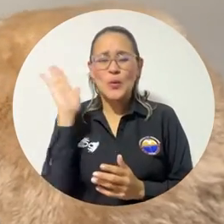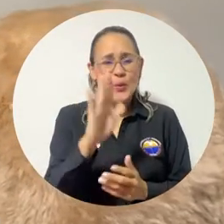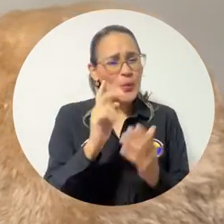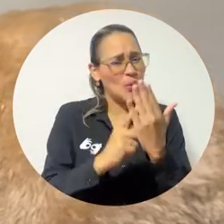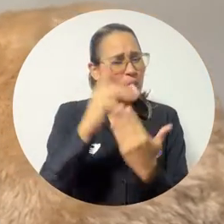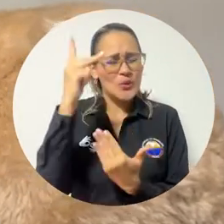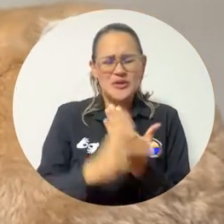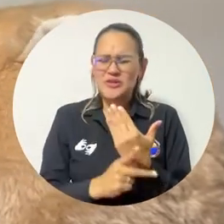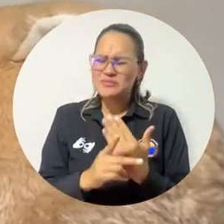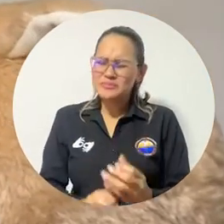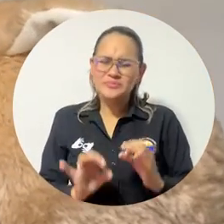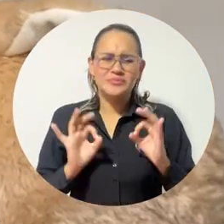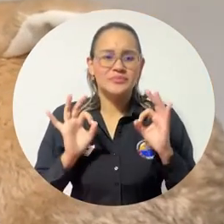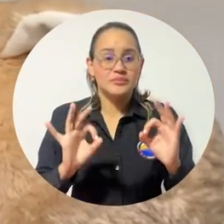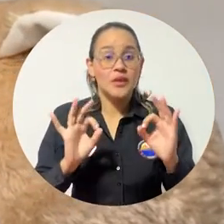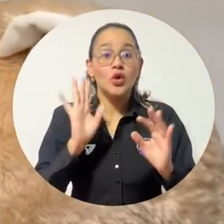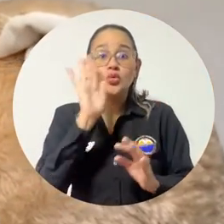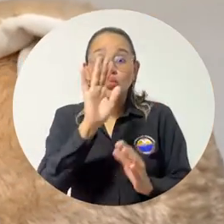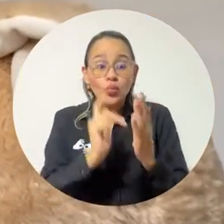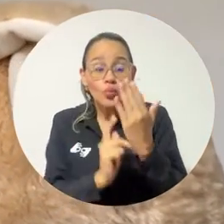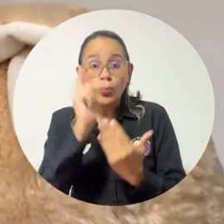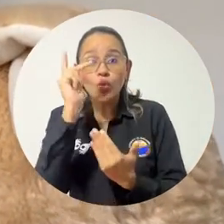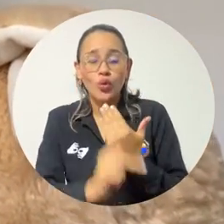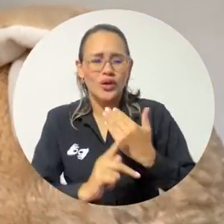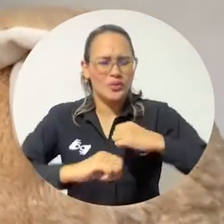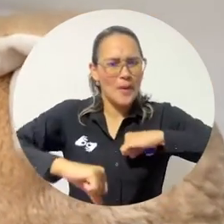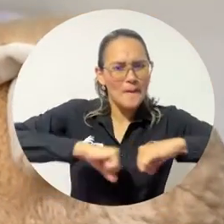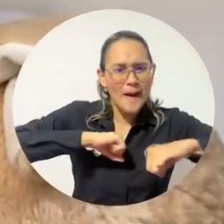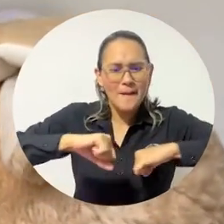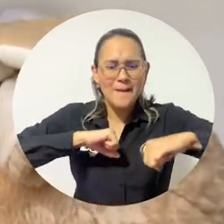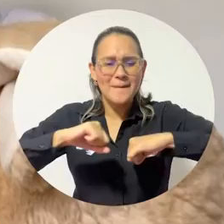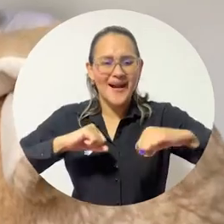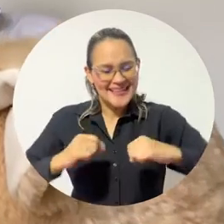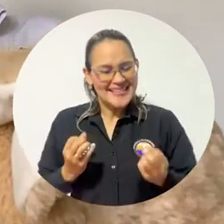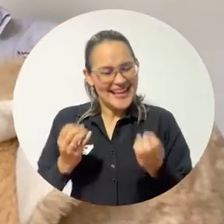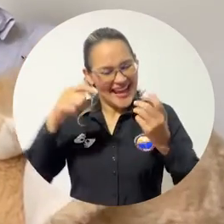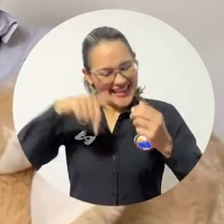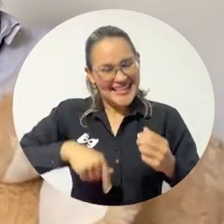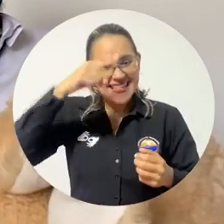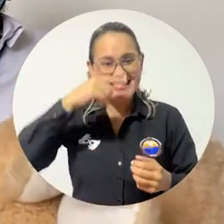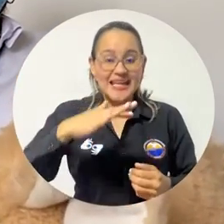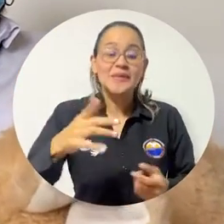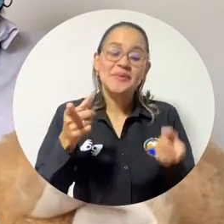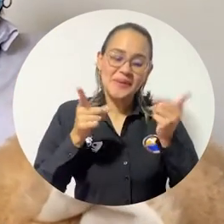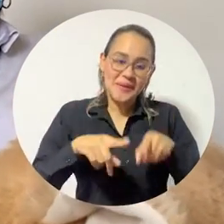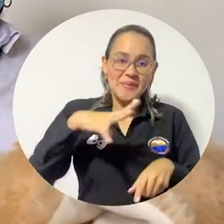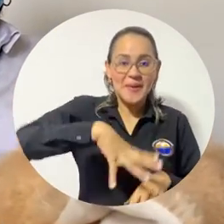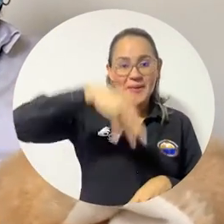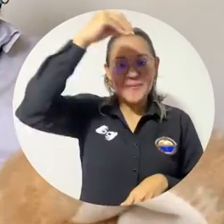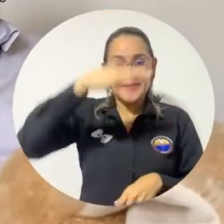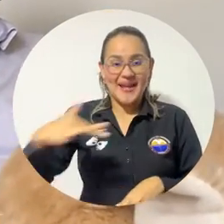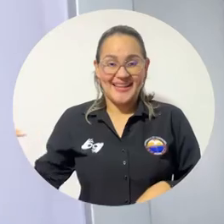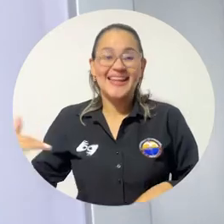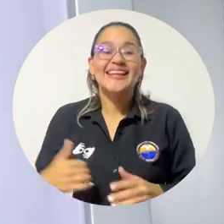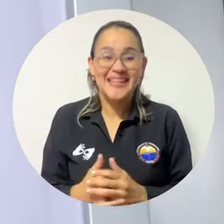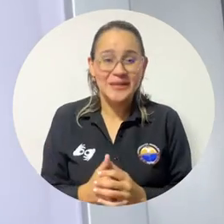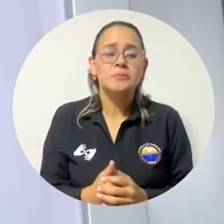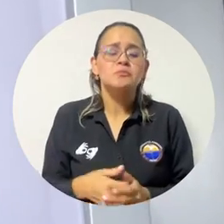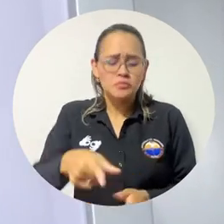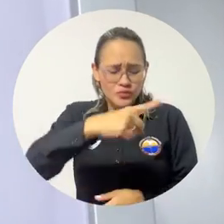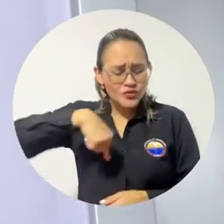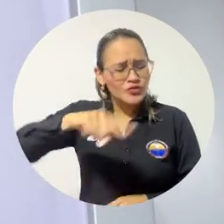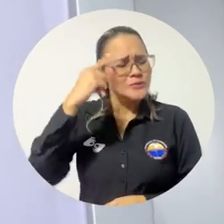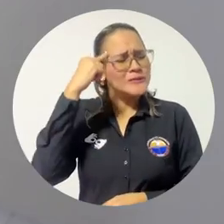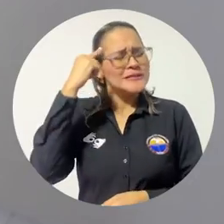proyecto que ha venido con toda para nuestra ciudad Santa Marta y el Magdalena porque